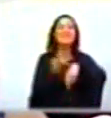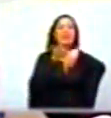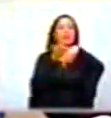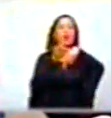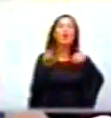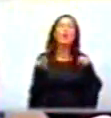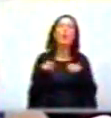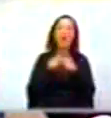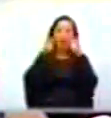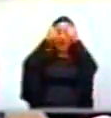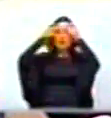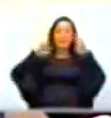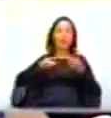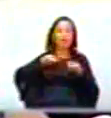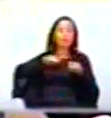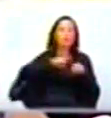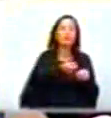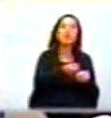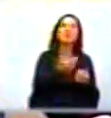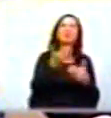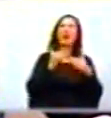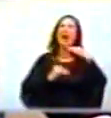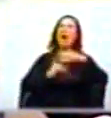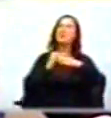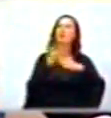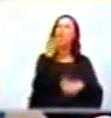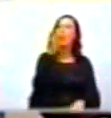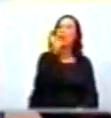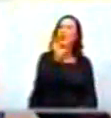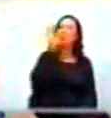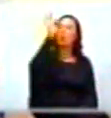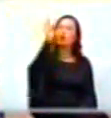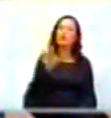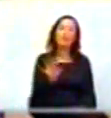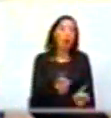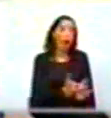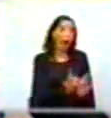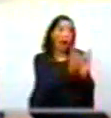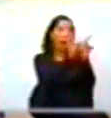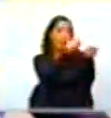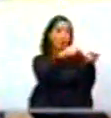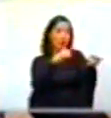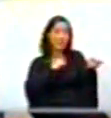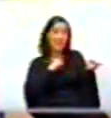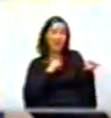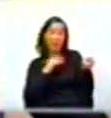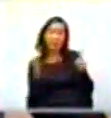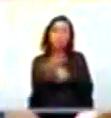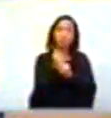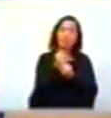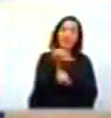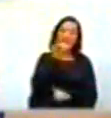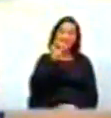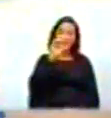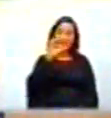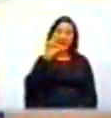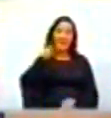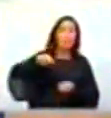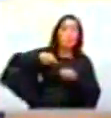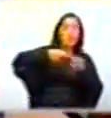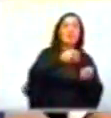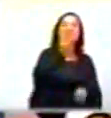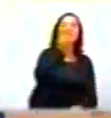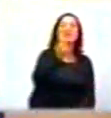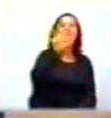subsidio del Estado hasta el orden del 40% al afortunado que logre conseguirse ese ICR, 75